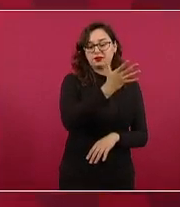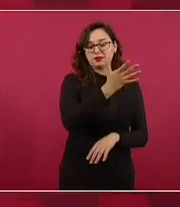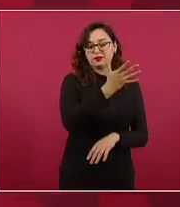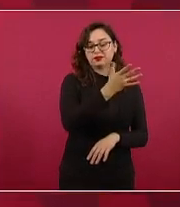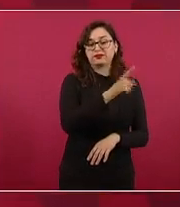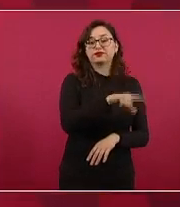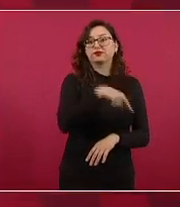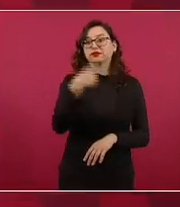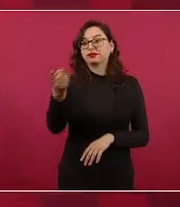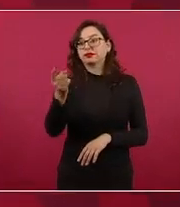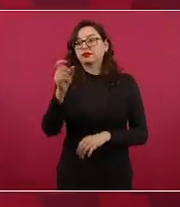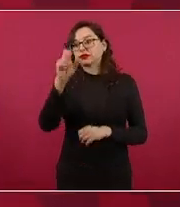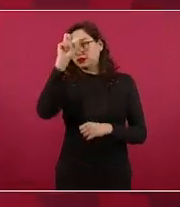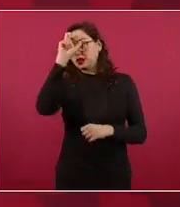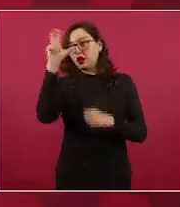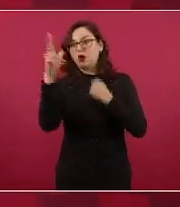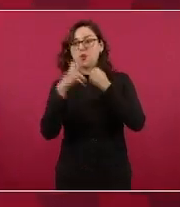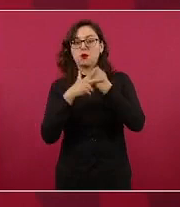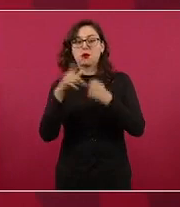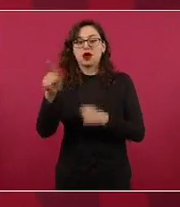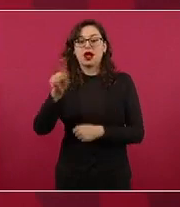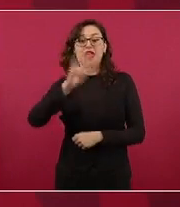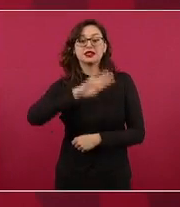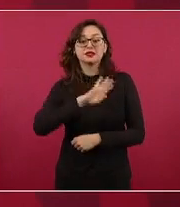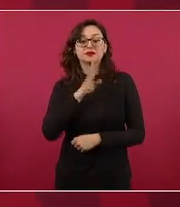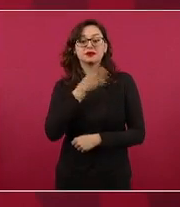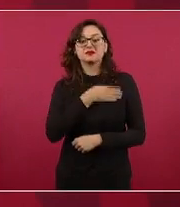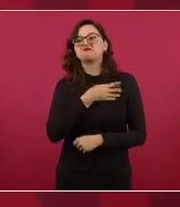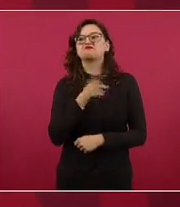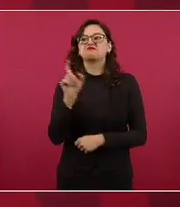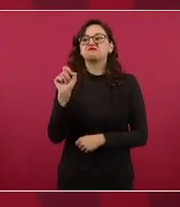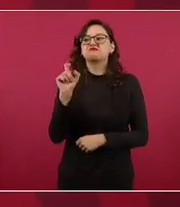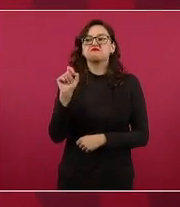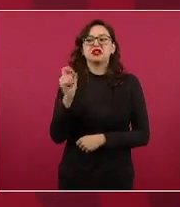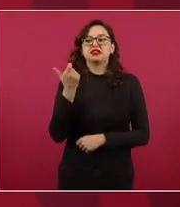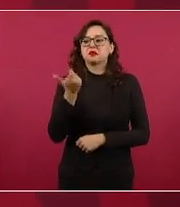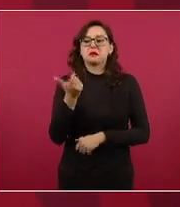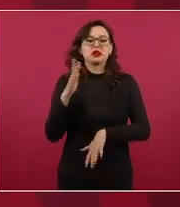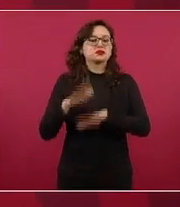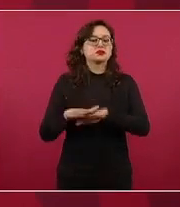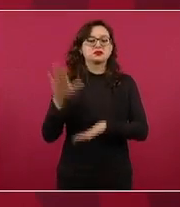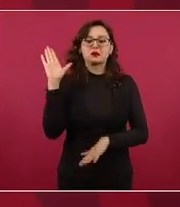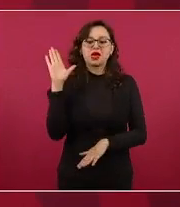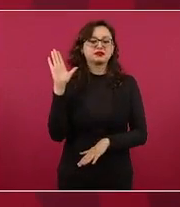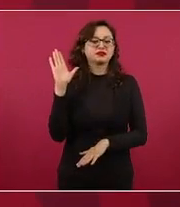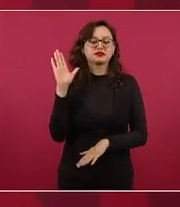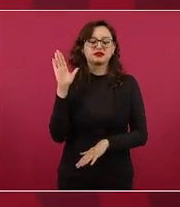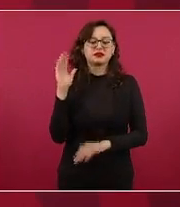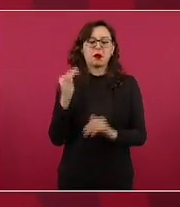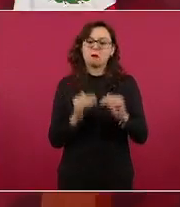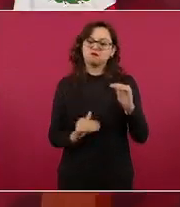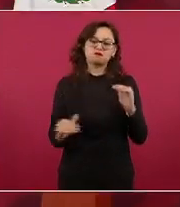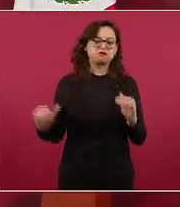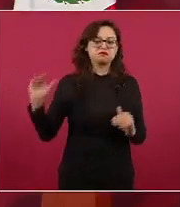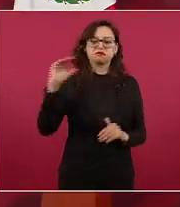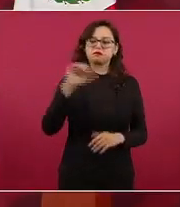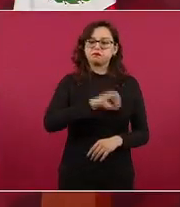en España vale más del doble de lo que vale en México